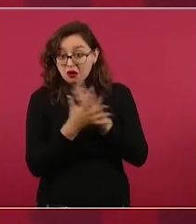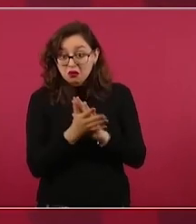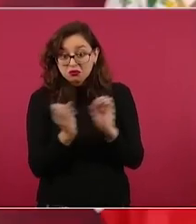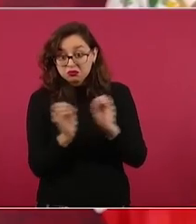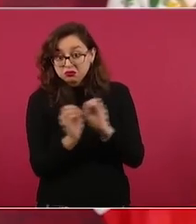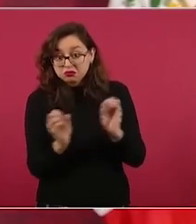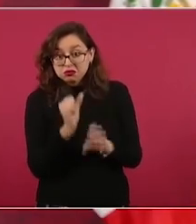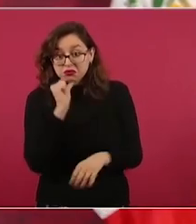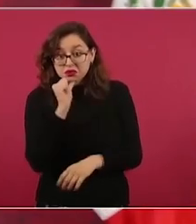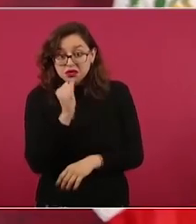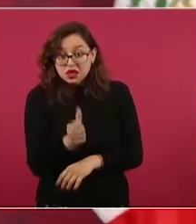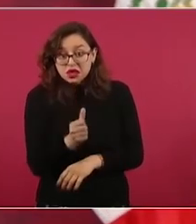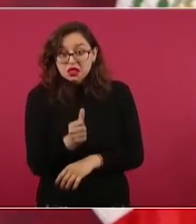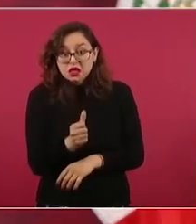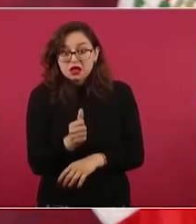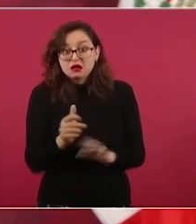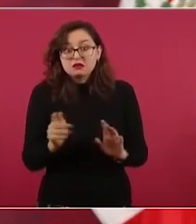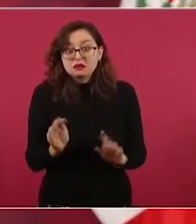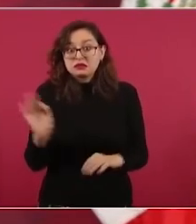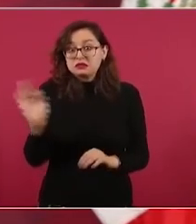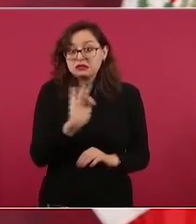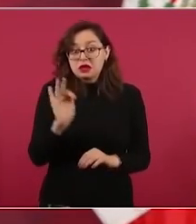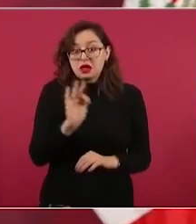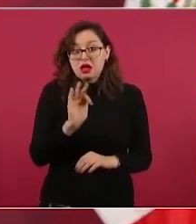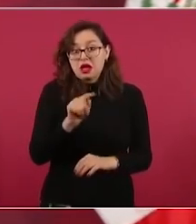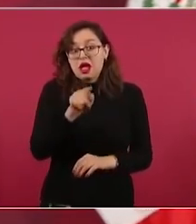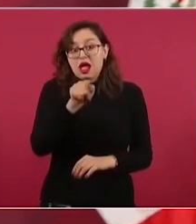si le fabricaron el delito